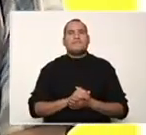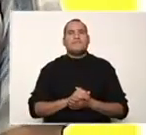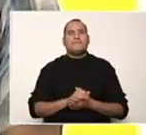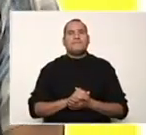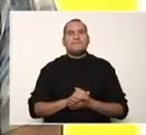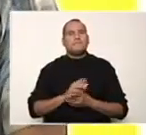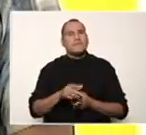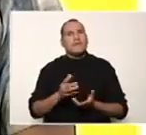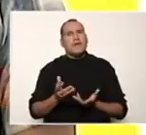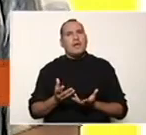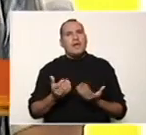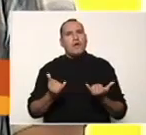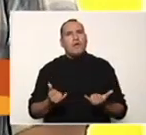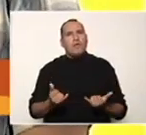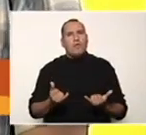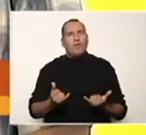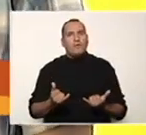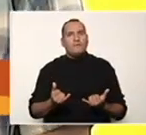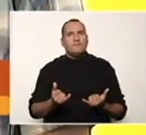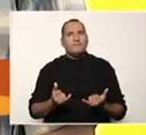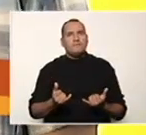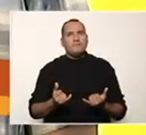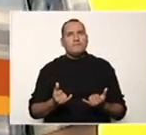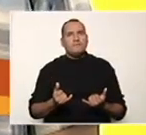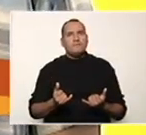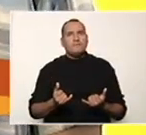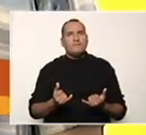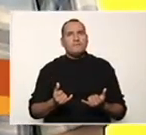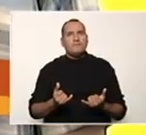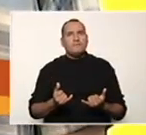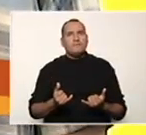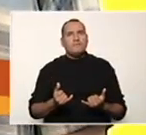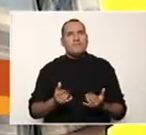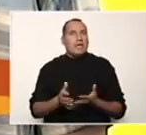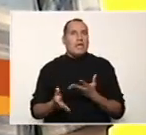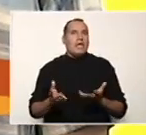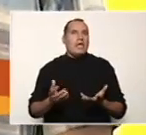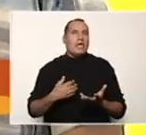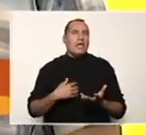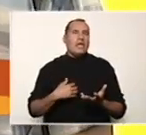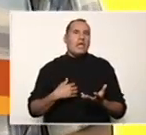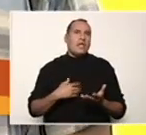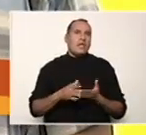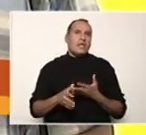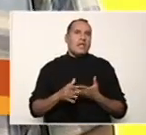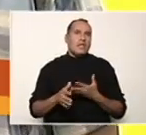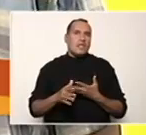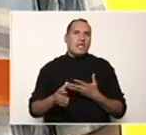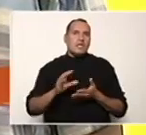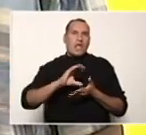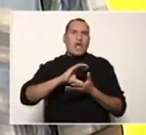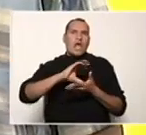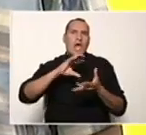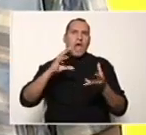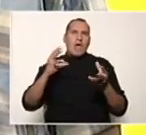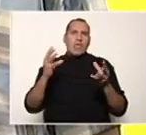pero quisiera profundizar un poco más en qué consiste este sistema y en qué consiste esta adaptación curricular.